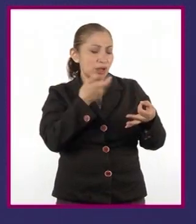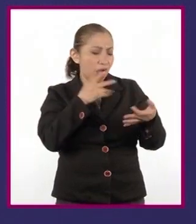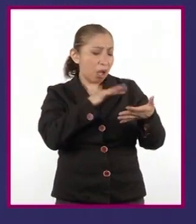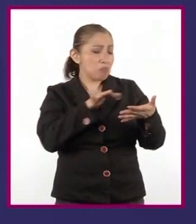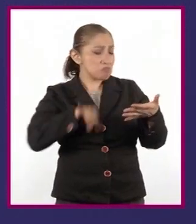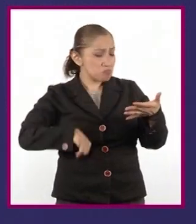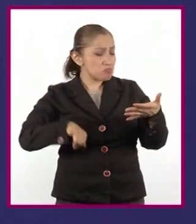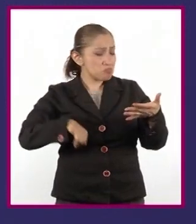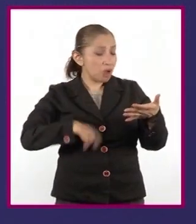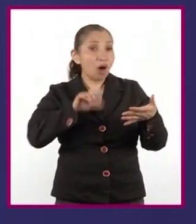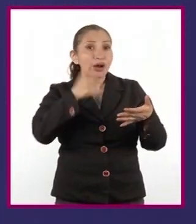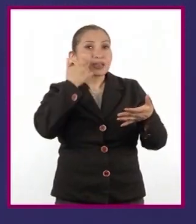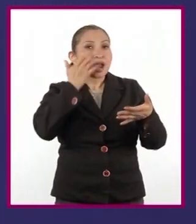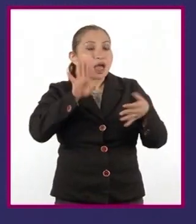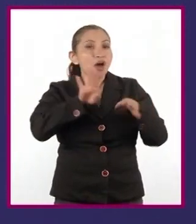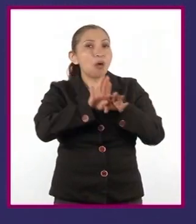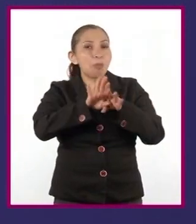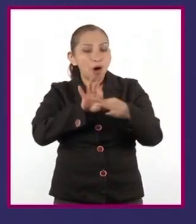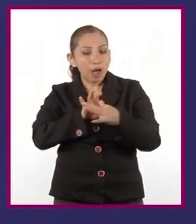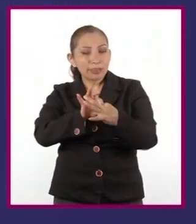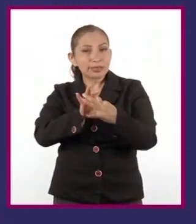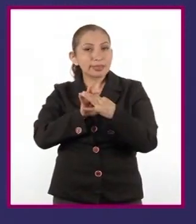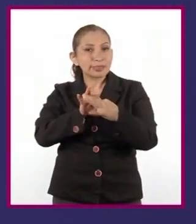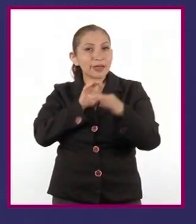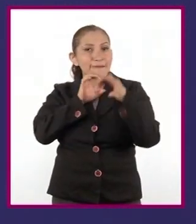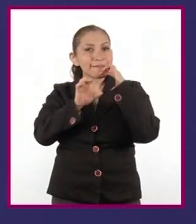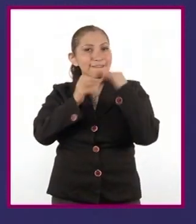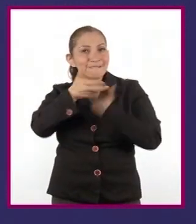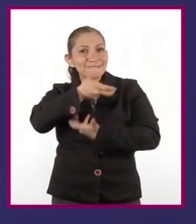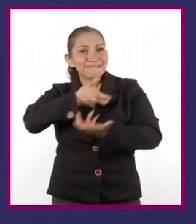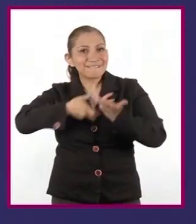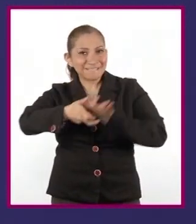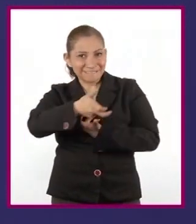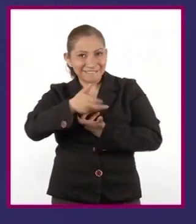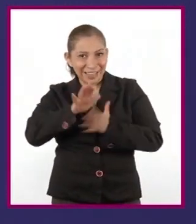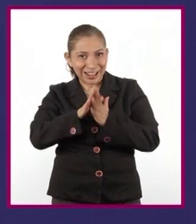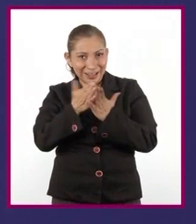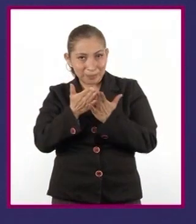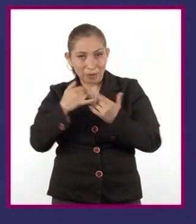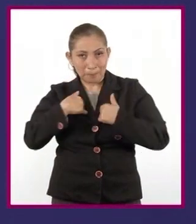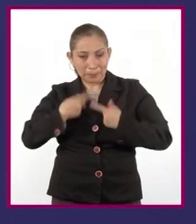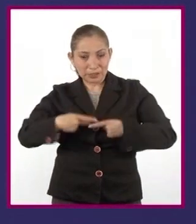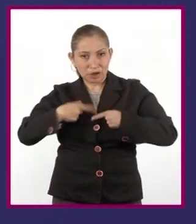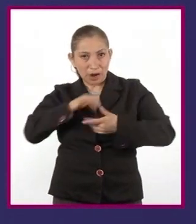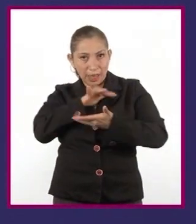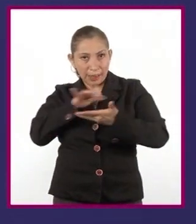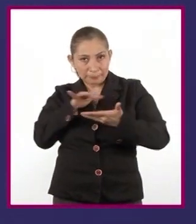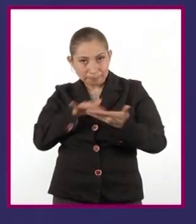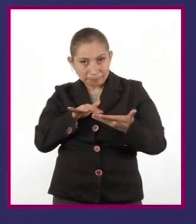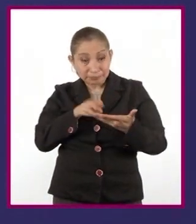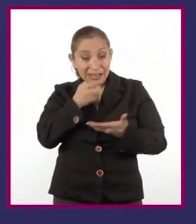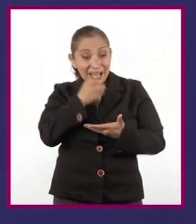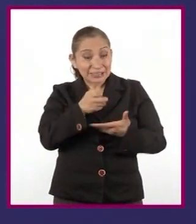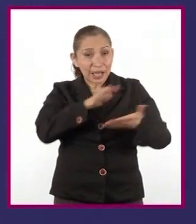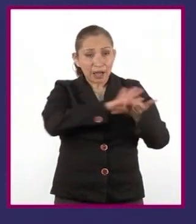llamar la atención del lector hasta intentar establecer un diálogo con él. Estos cambios, o más bien dicho,